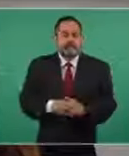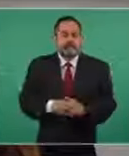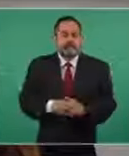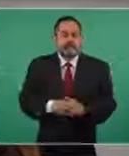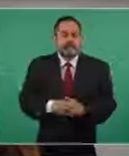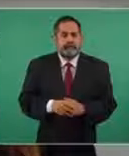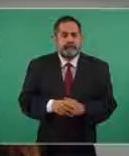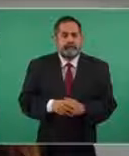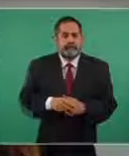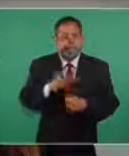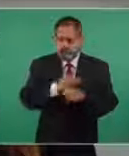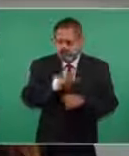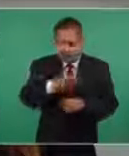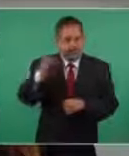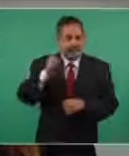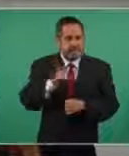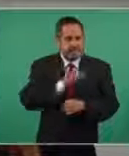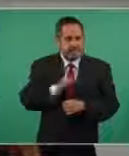que lo haga.